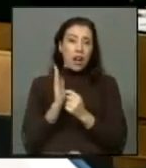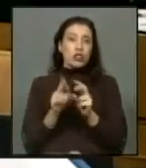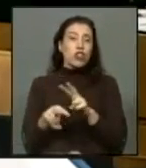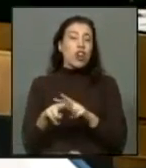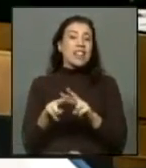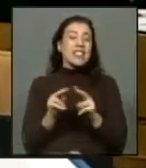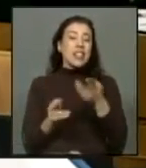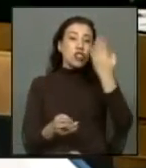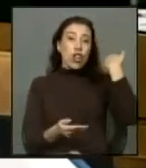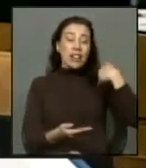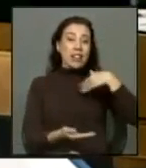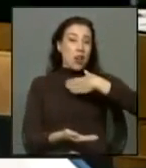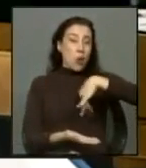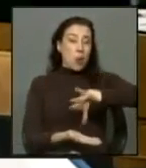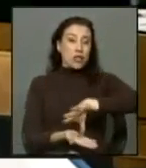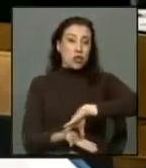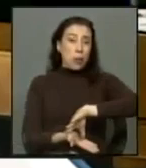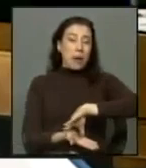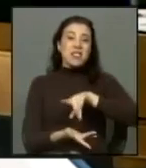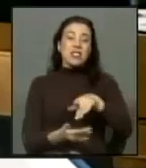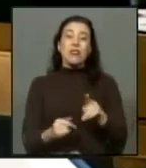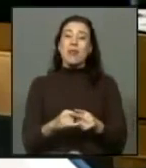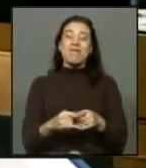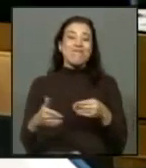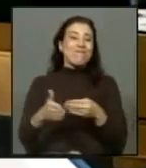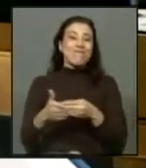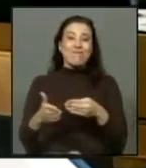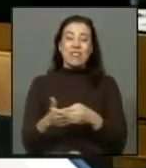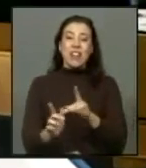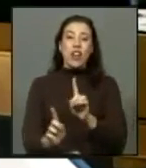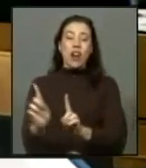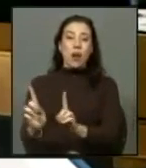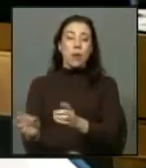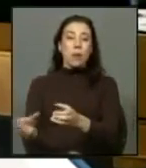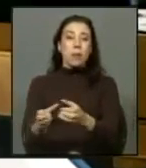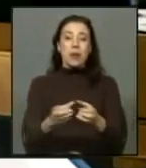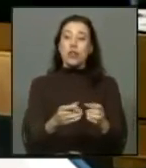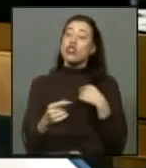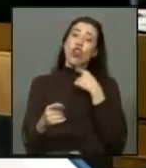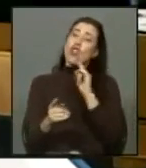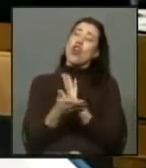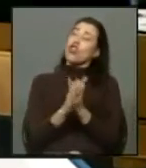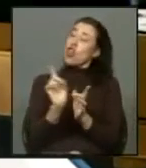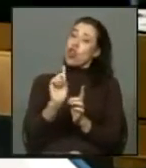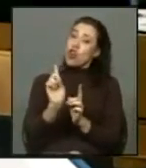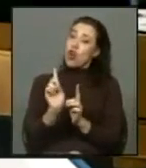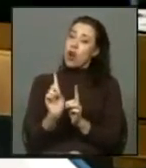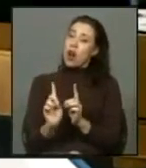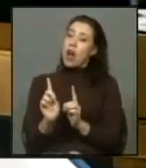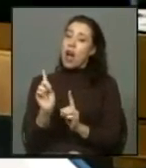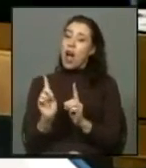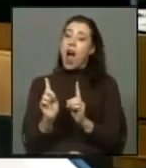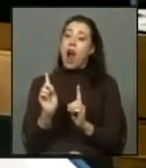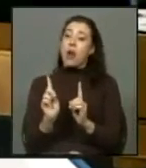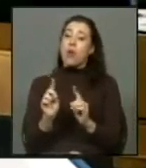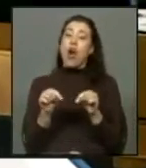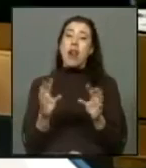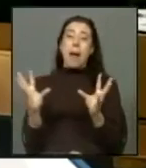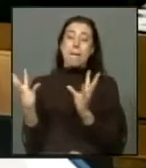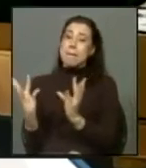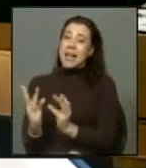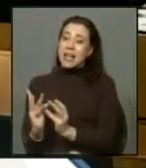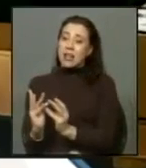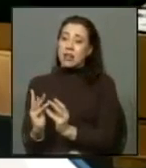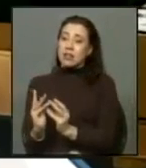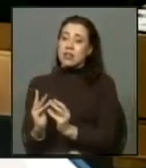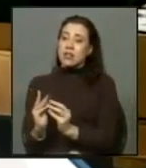ocurrió en nuestro país y eso impide que con algunos sectores no digo todos sectores hoy día felizmente minoritarios